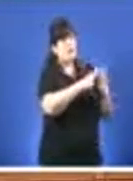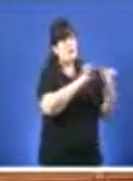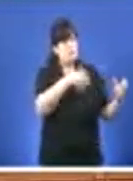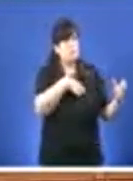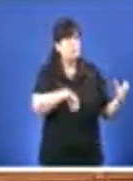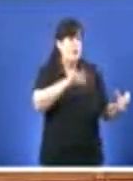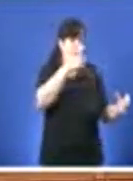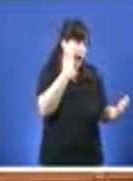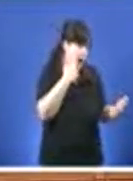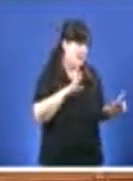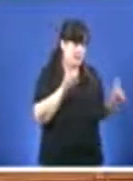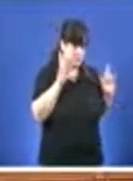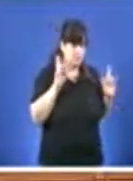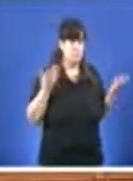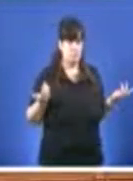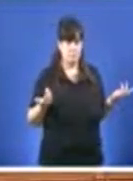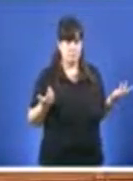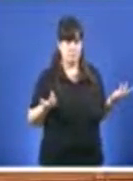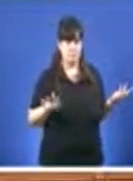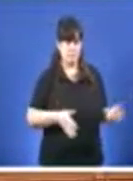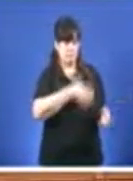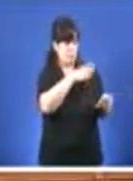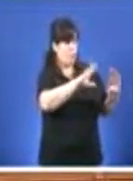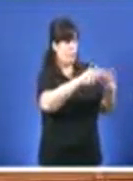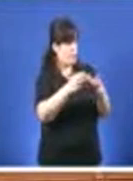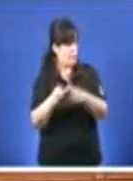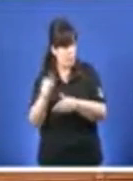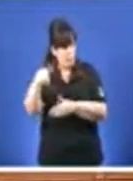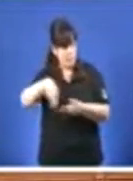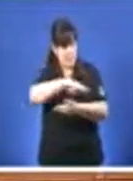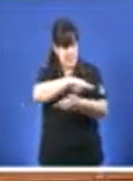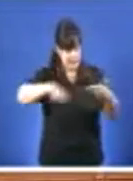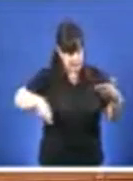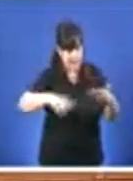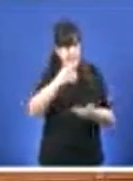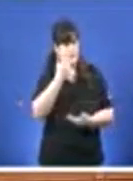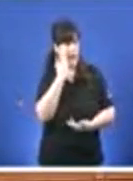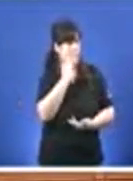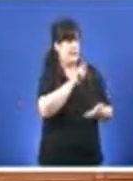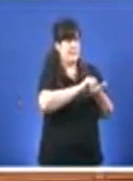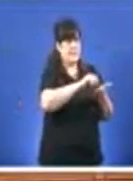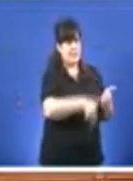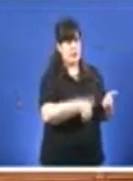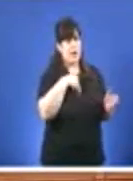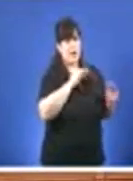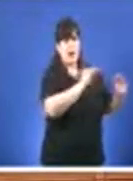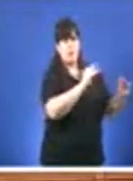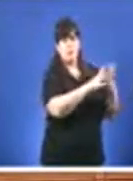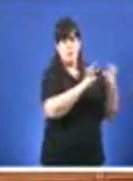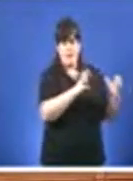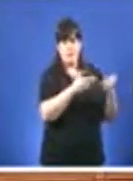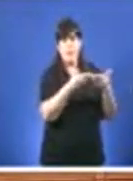Galicia e decir cos grupos parlamentarios e cos partidos políticos de Galicia porque se non están dispostos a pactar, señoría,